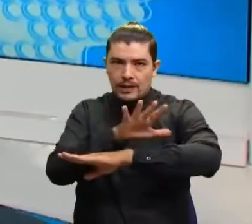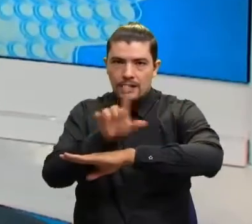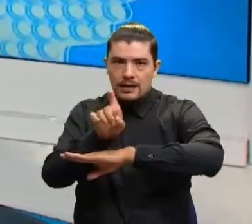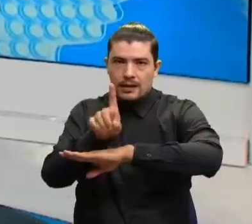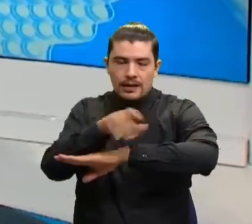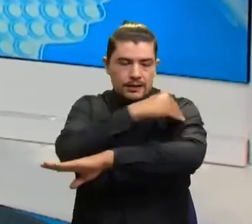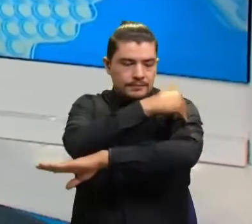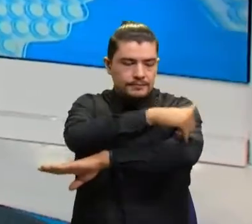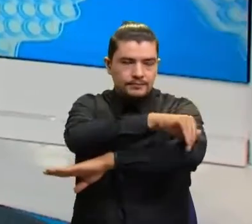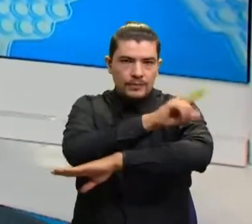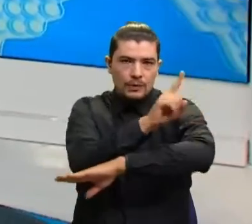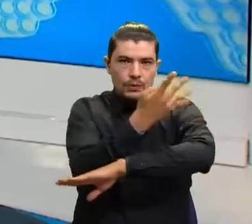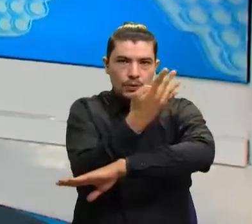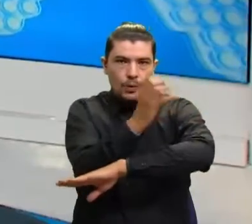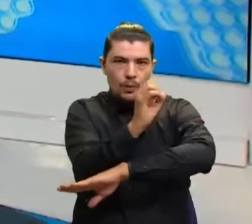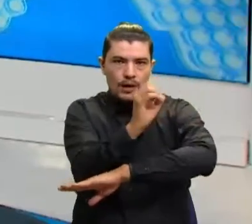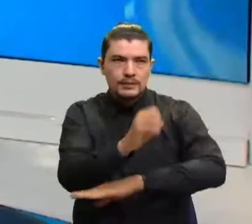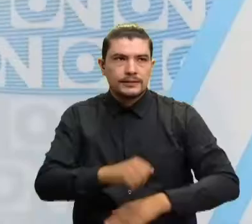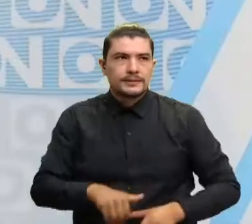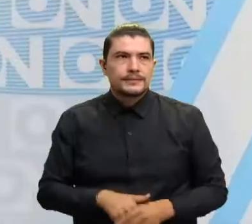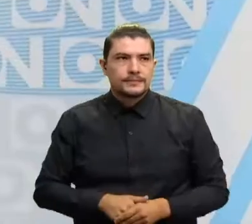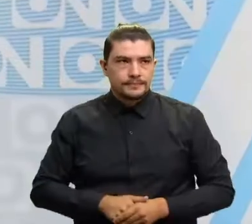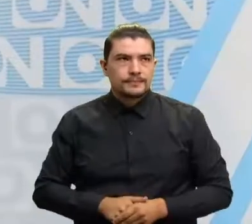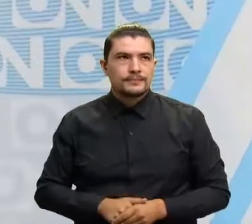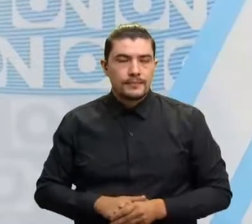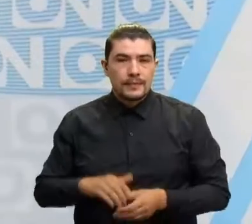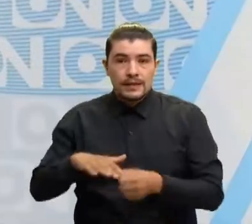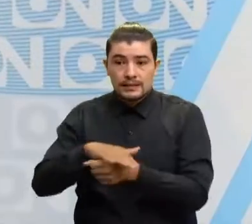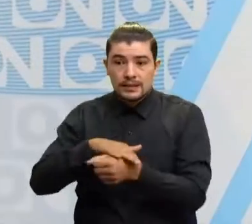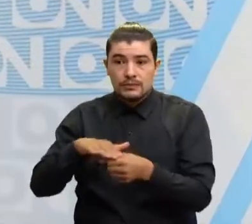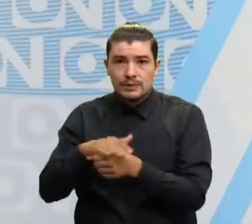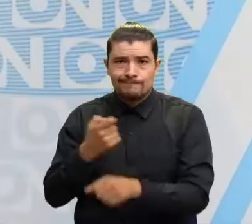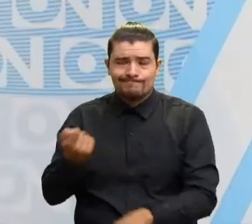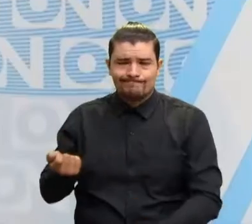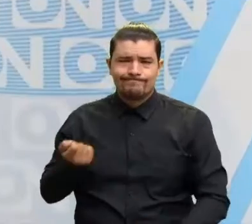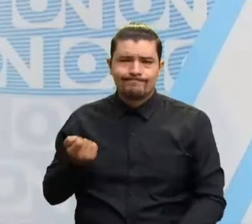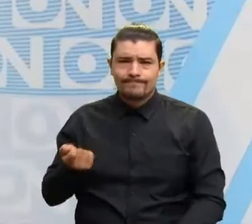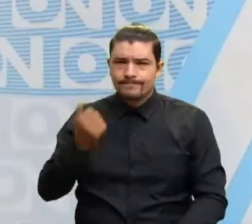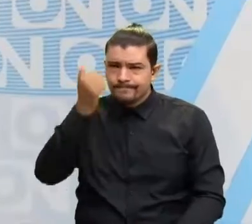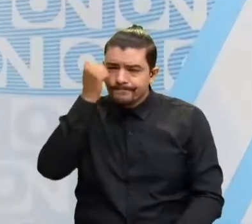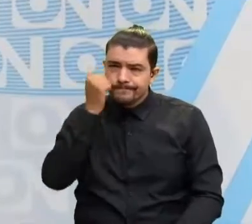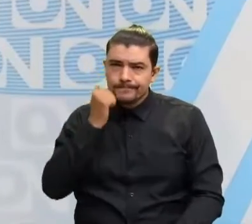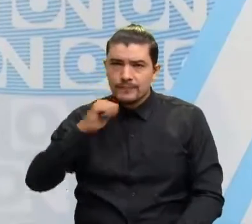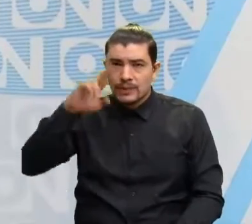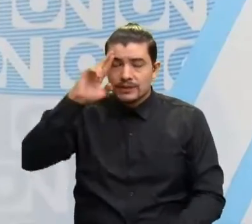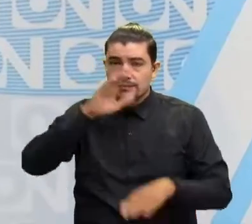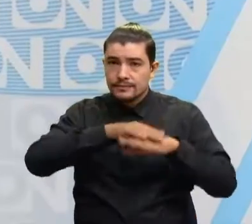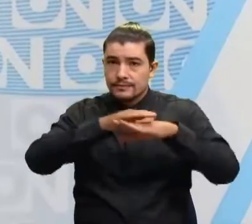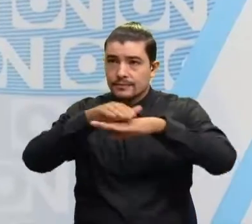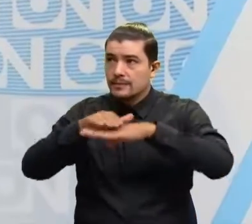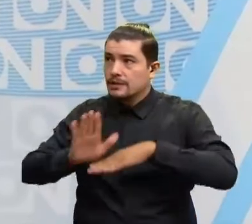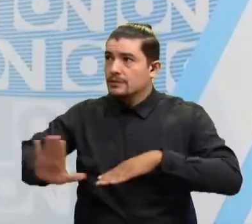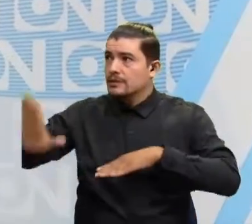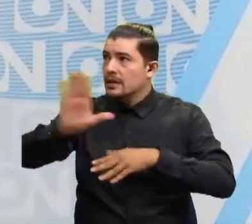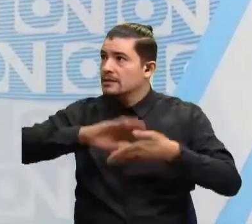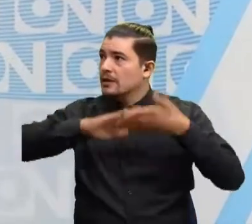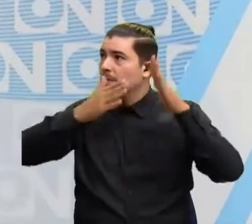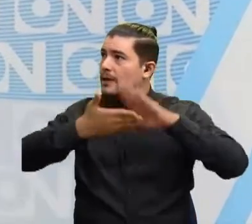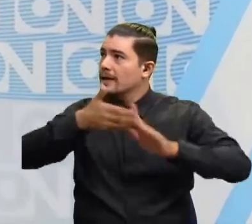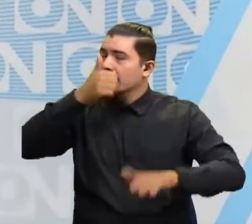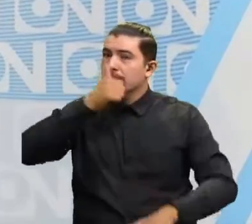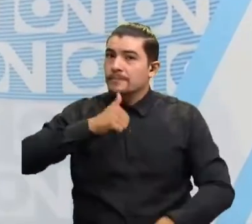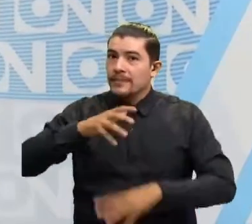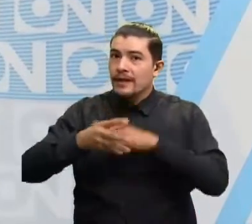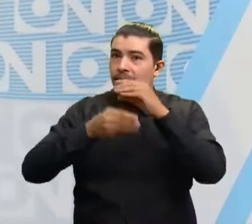140. Una situación realmente lamentable, muy triste. Hacemos un llamado a la comunidad, por supuesto, a la tolerancia de las